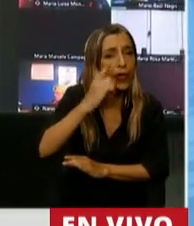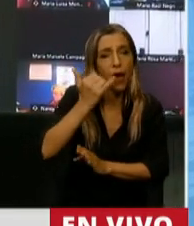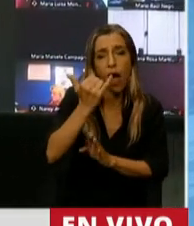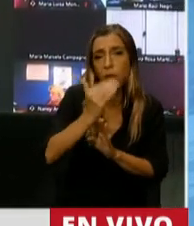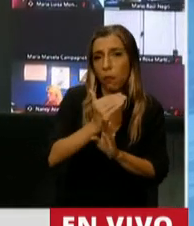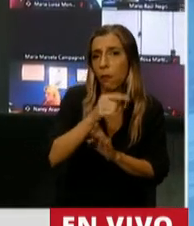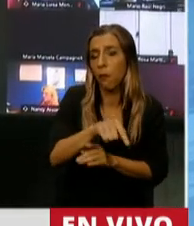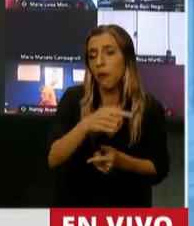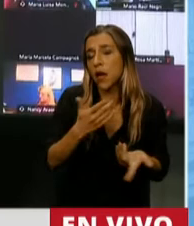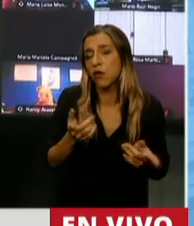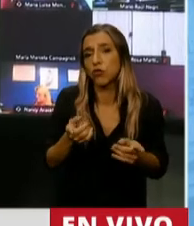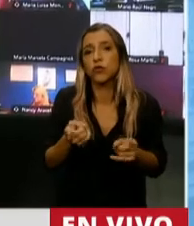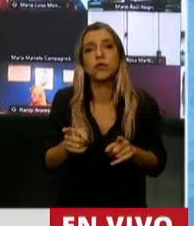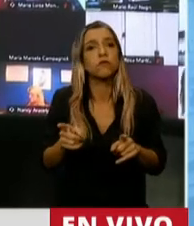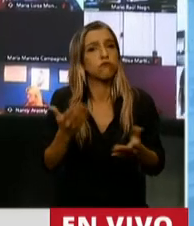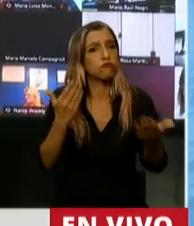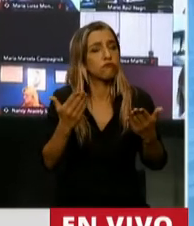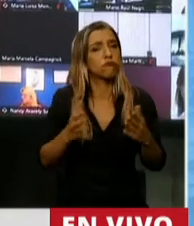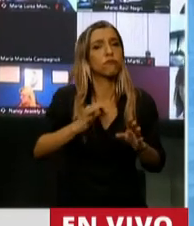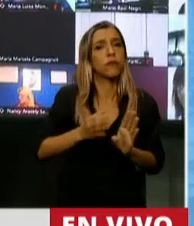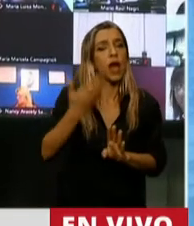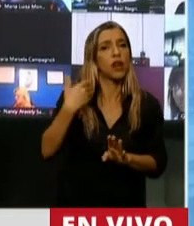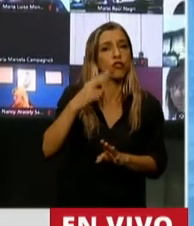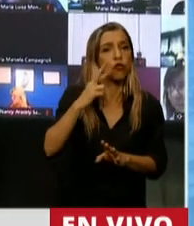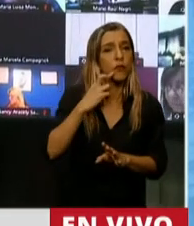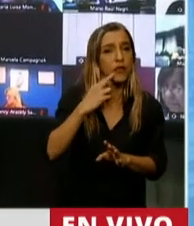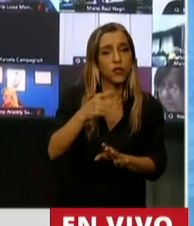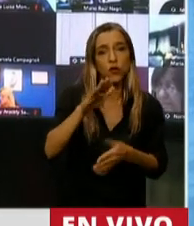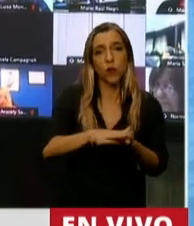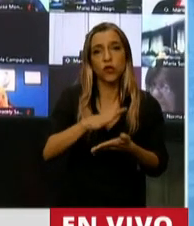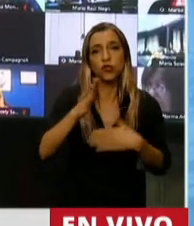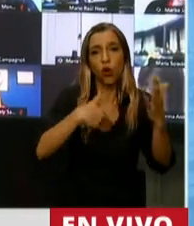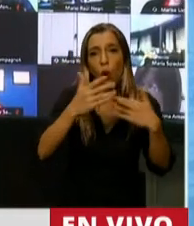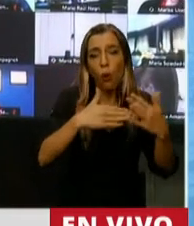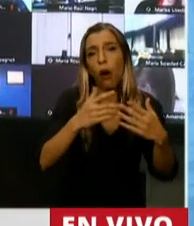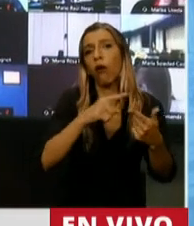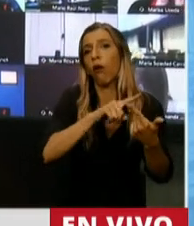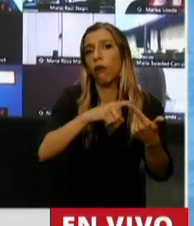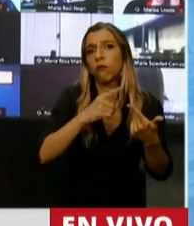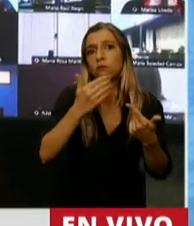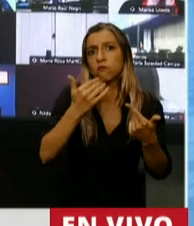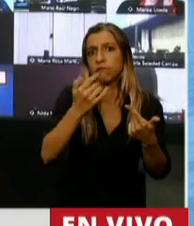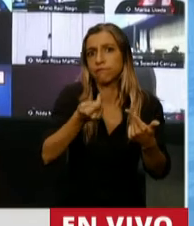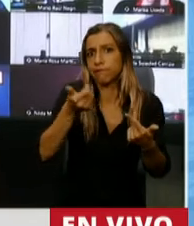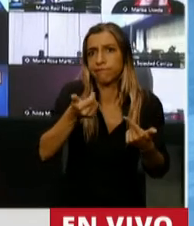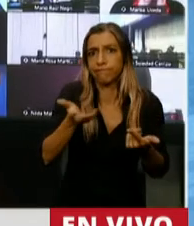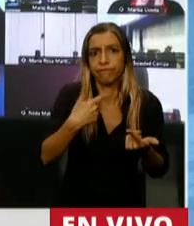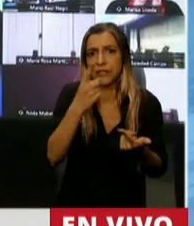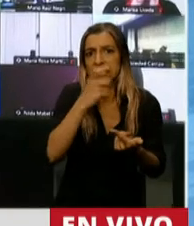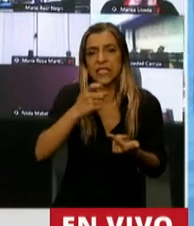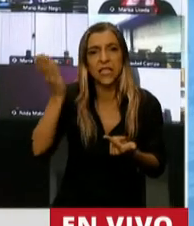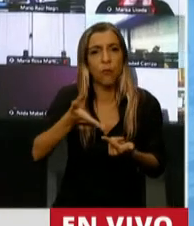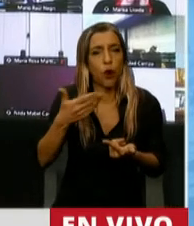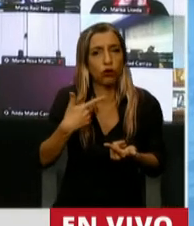.1 que tenía el presupuesto 2019 en materia de infraestructura, casi el 100% se incrementa al 2.1 del